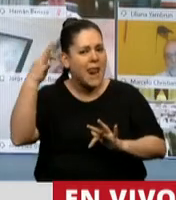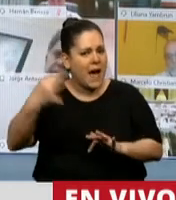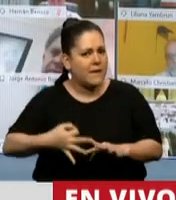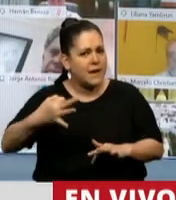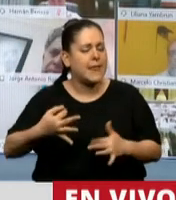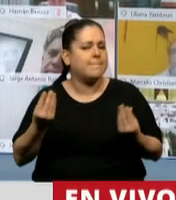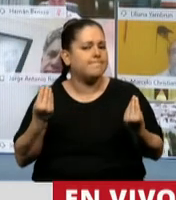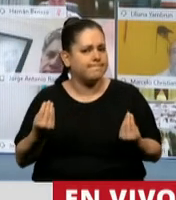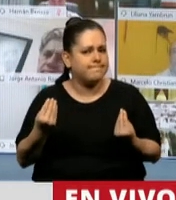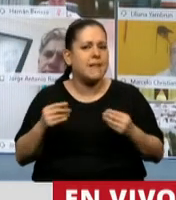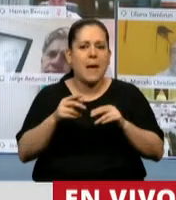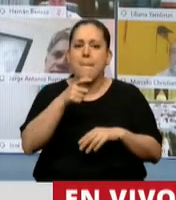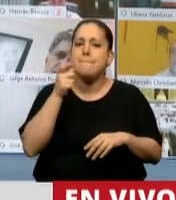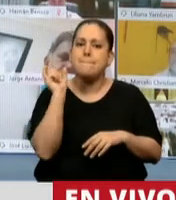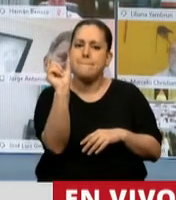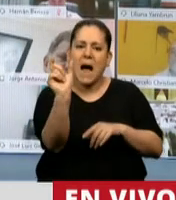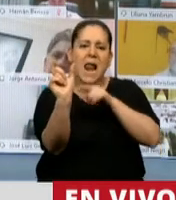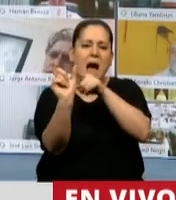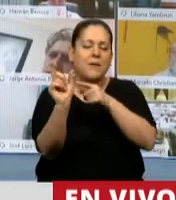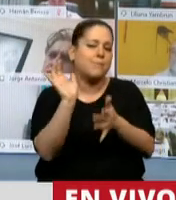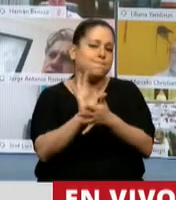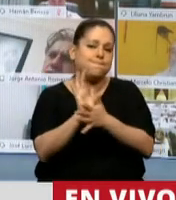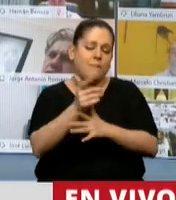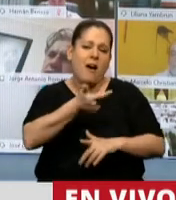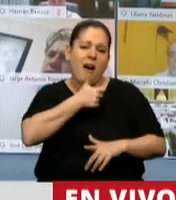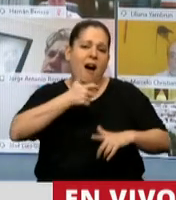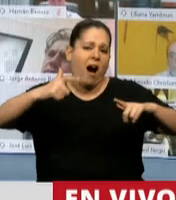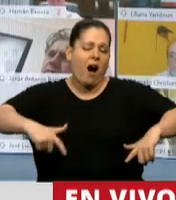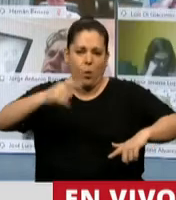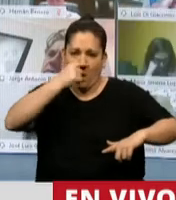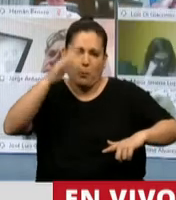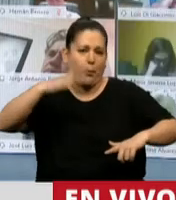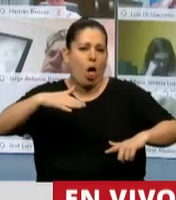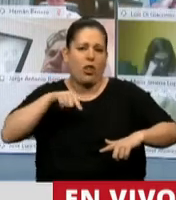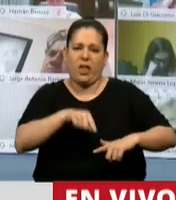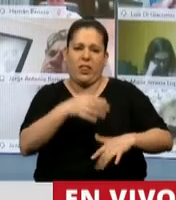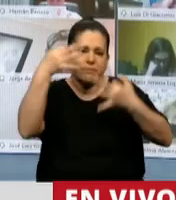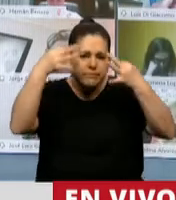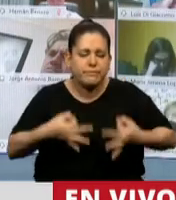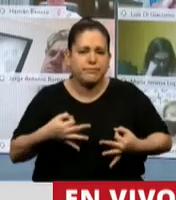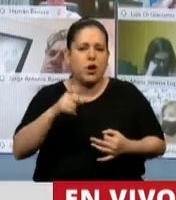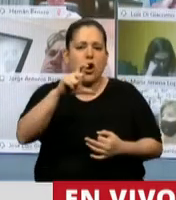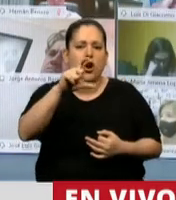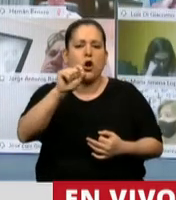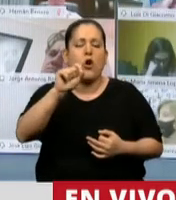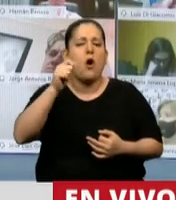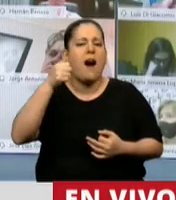el término justo debiera ser cloaca o letrina para que aquellos